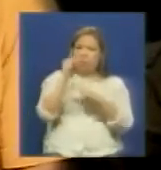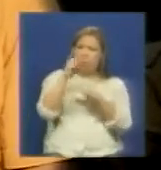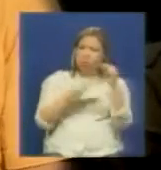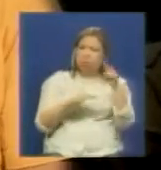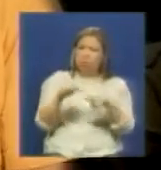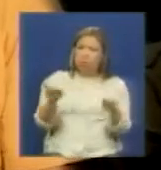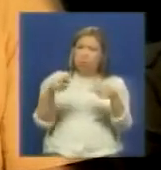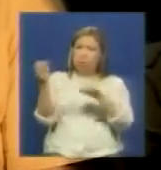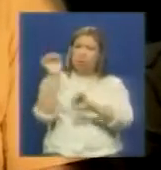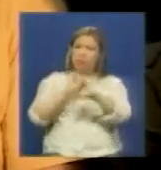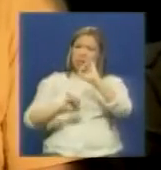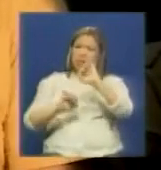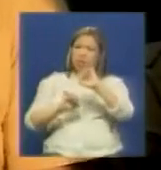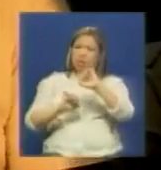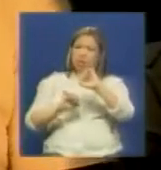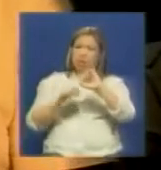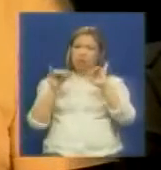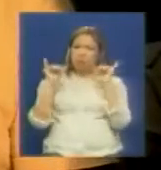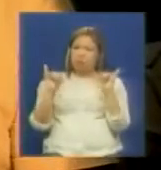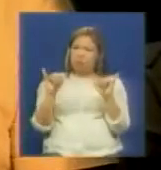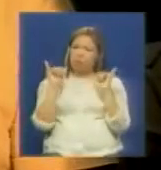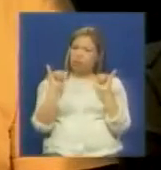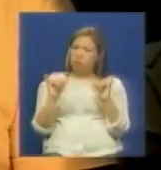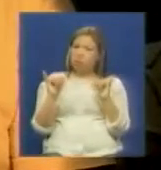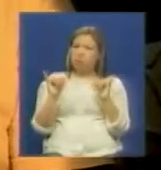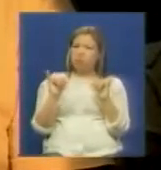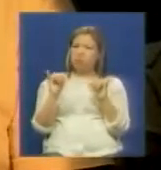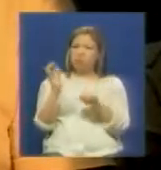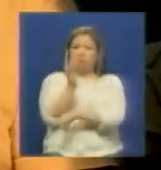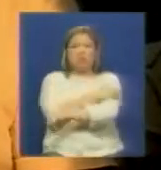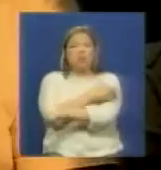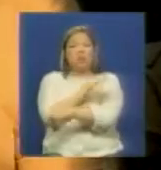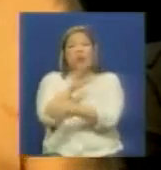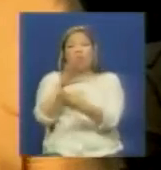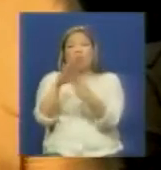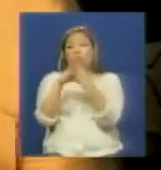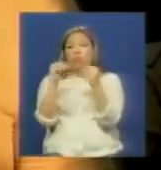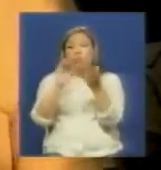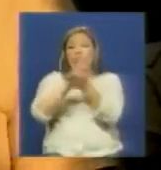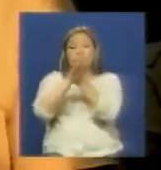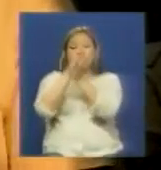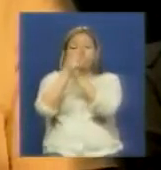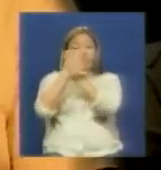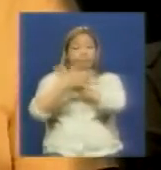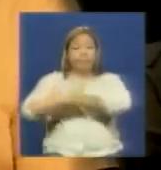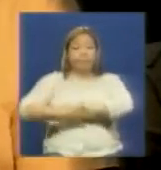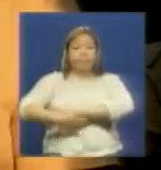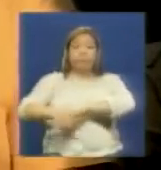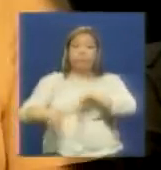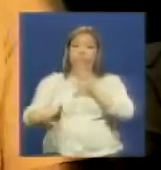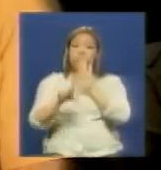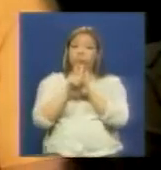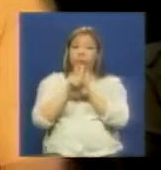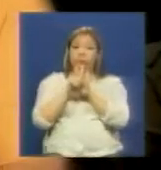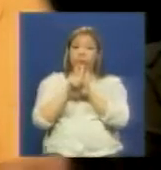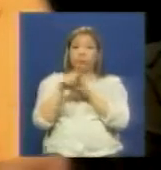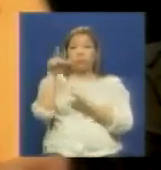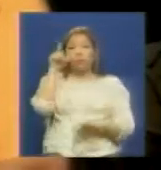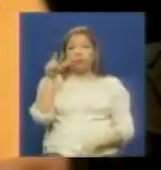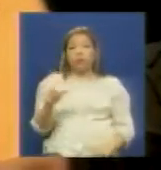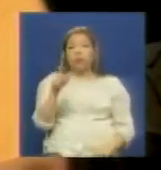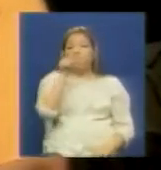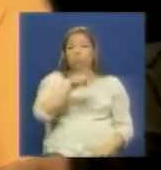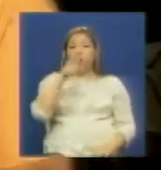y lo que hay que defender ellos vienen a desaparecer todas las leyes que disfrutó o que